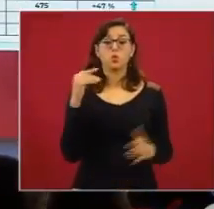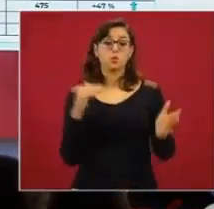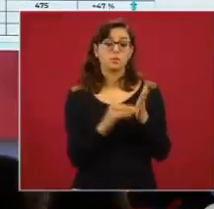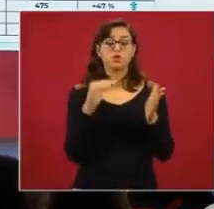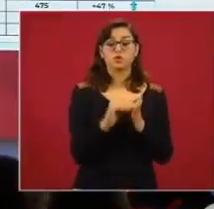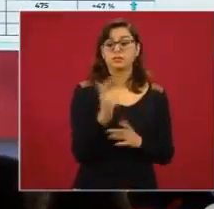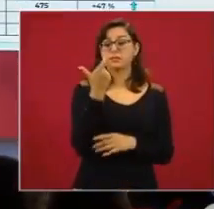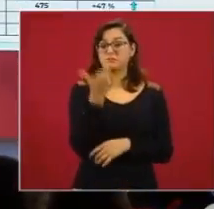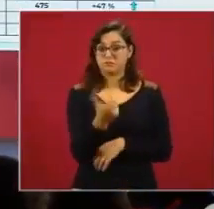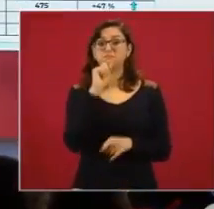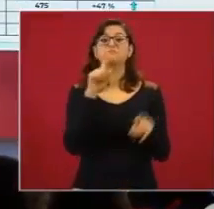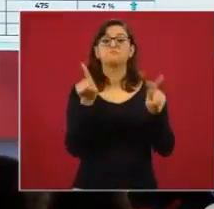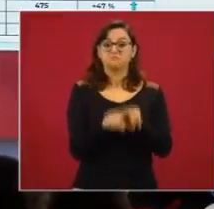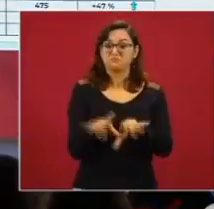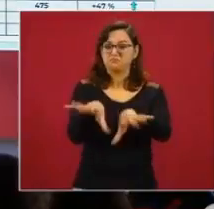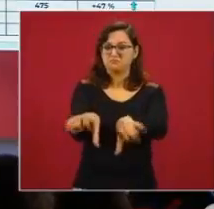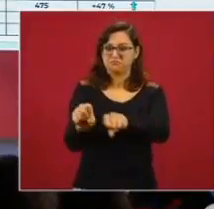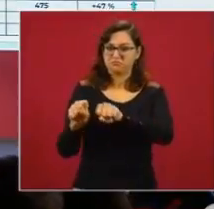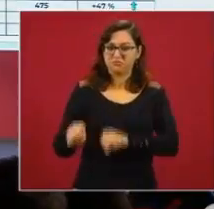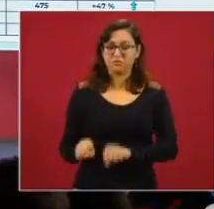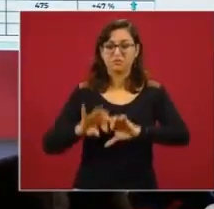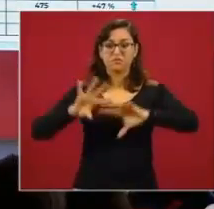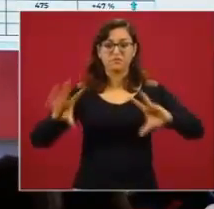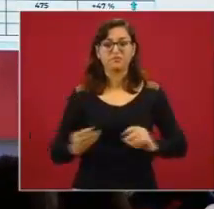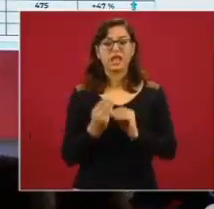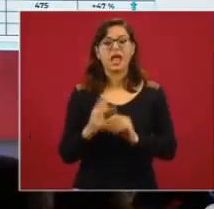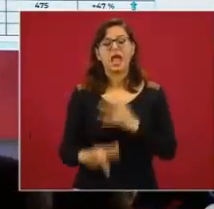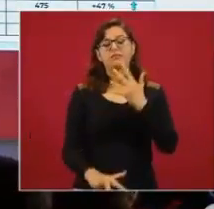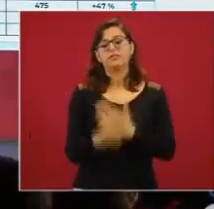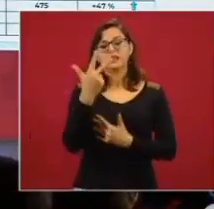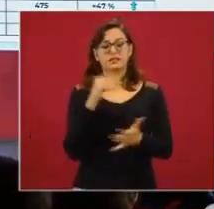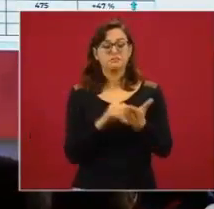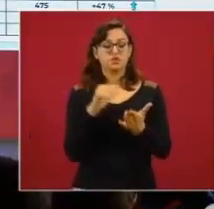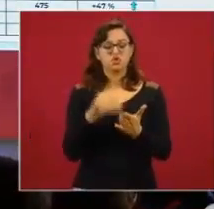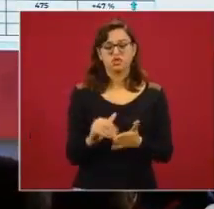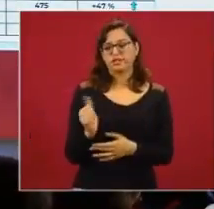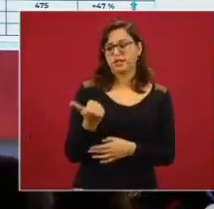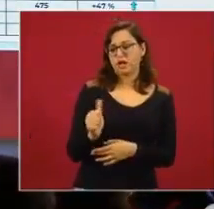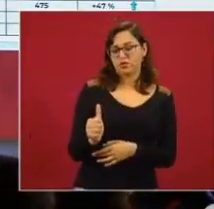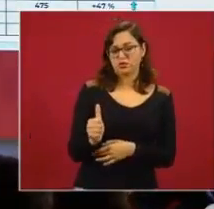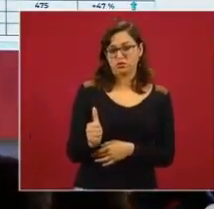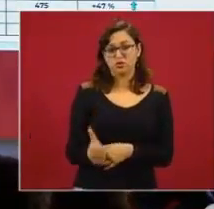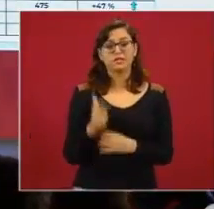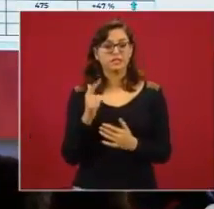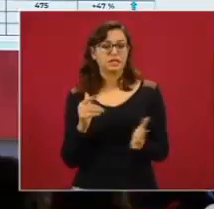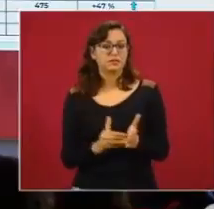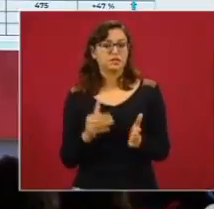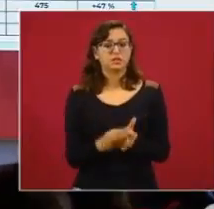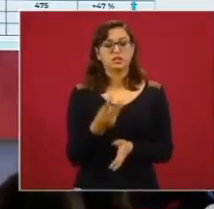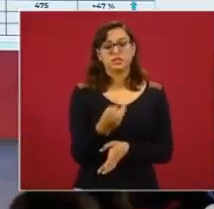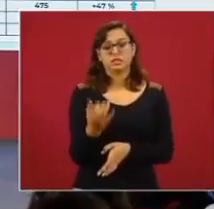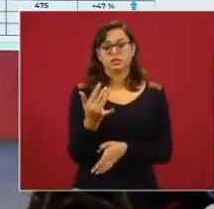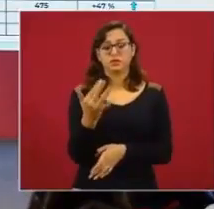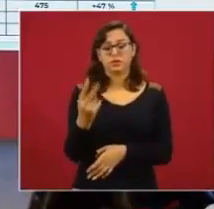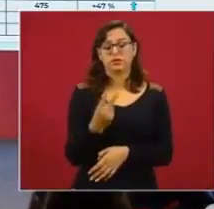asegurados, casi 13 millones en agosto, 7 millones 352 mil